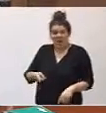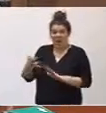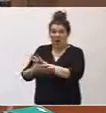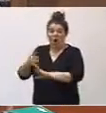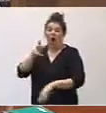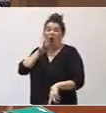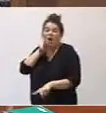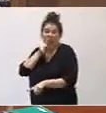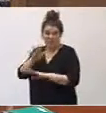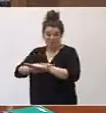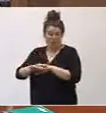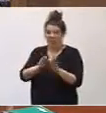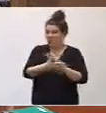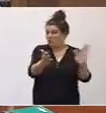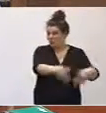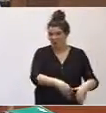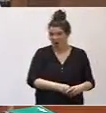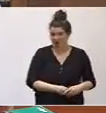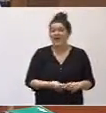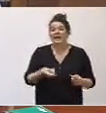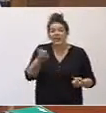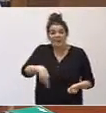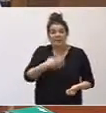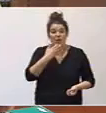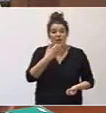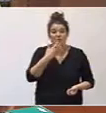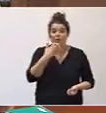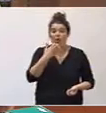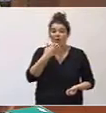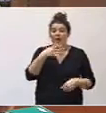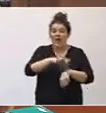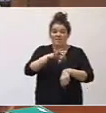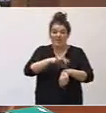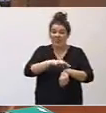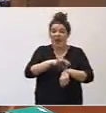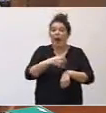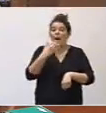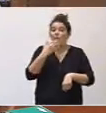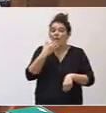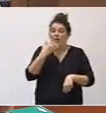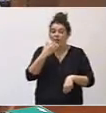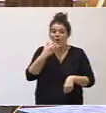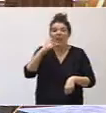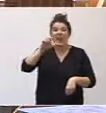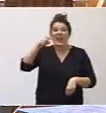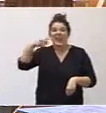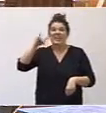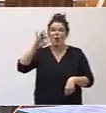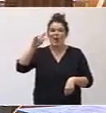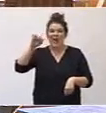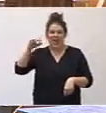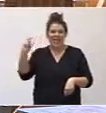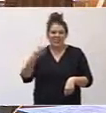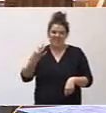existe una mayor vulnerabilidad y debemos incidir también para velar por sus derechos. En la